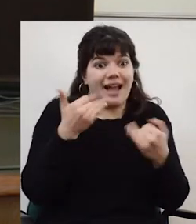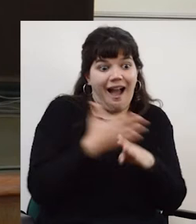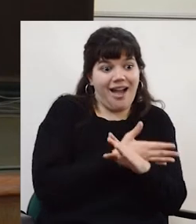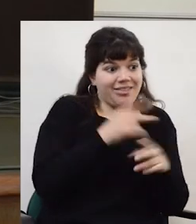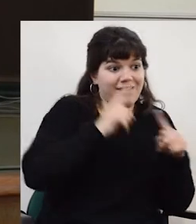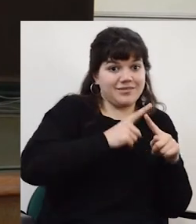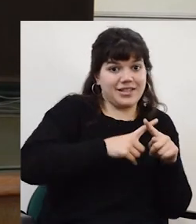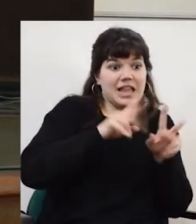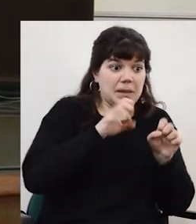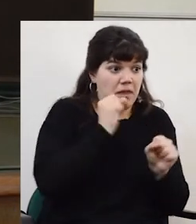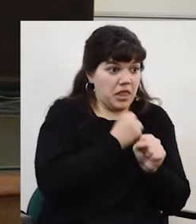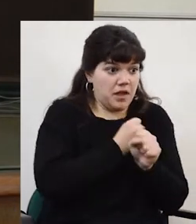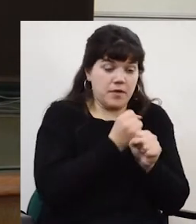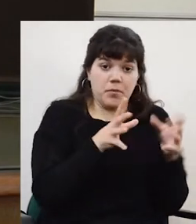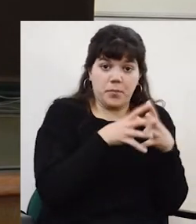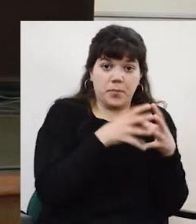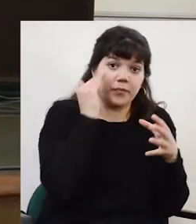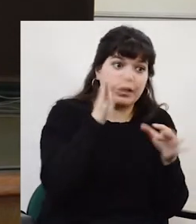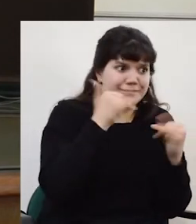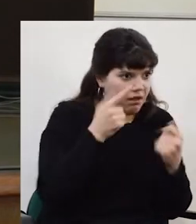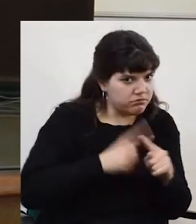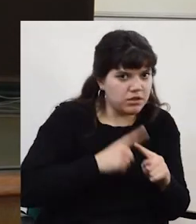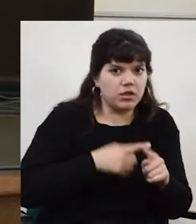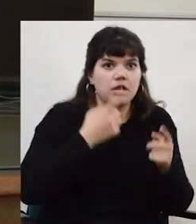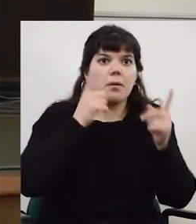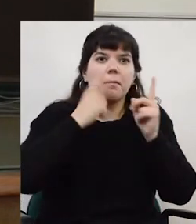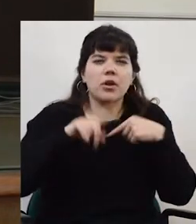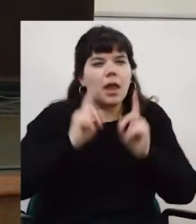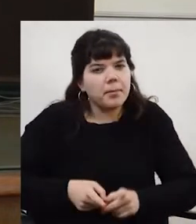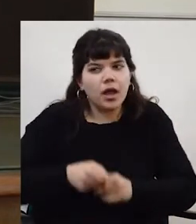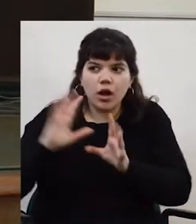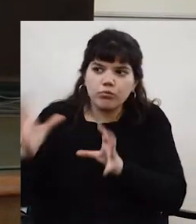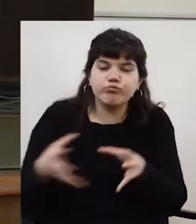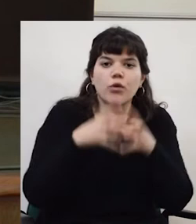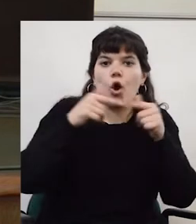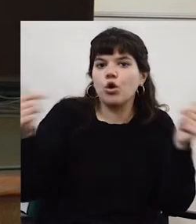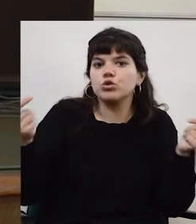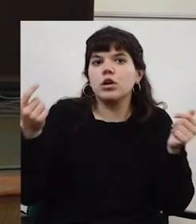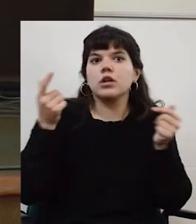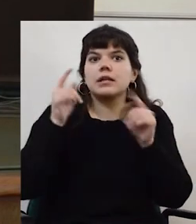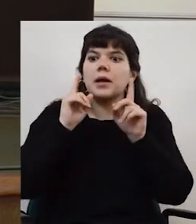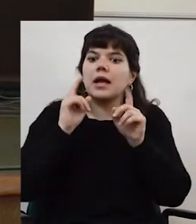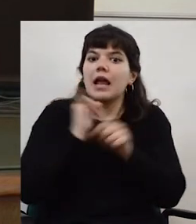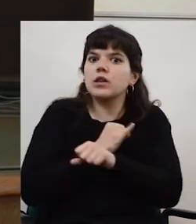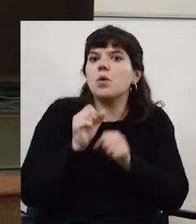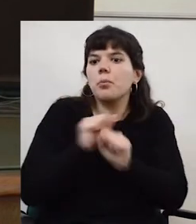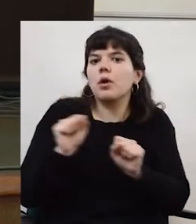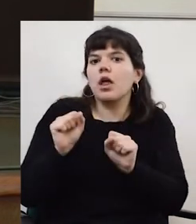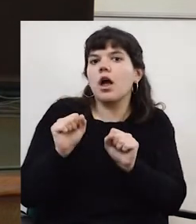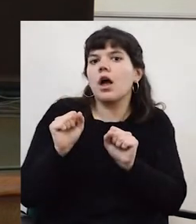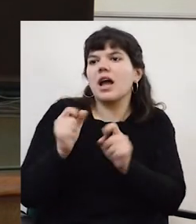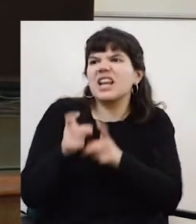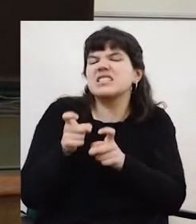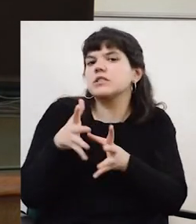existe a base de trabajo del equipo docente que hoy ya están y al mismo tiempo dar lugar a aquellas otras cosas que la institución pueda llegar a entender